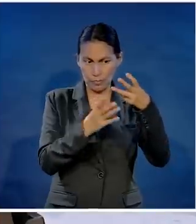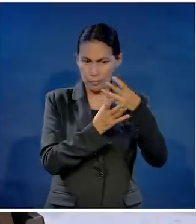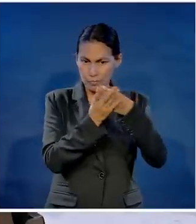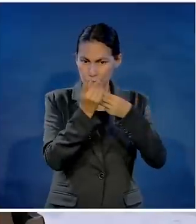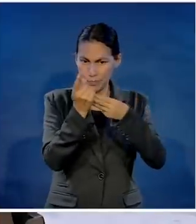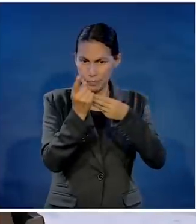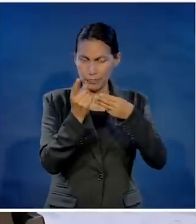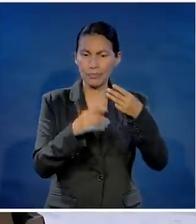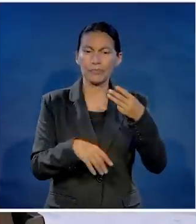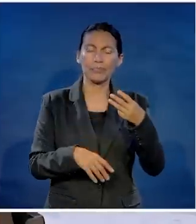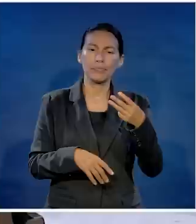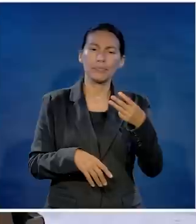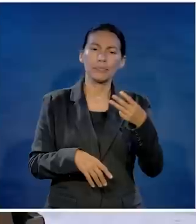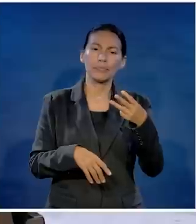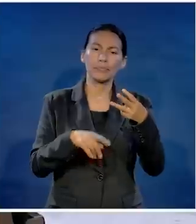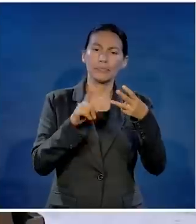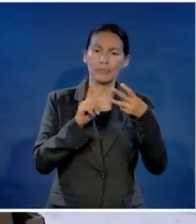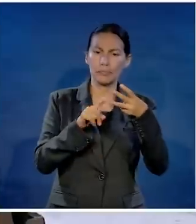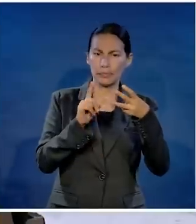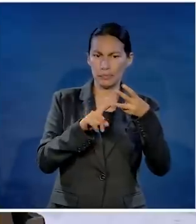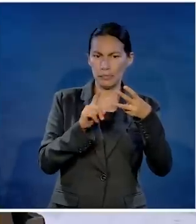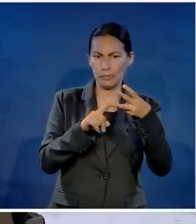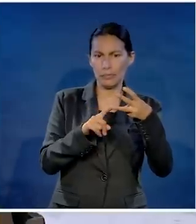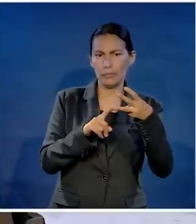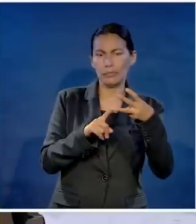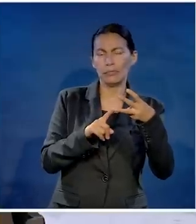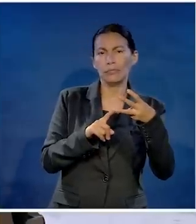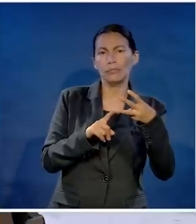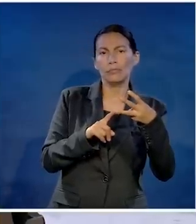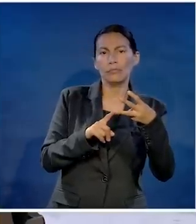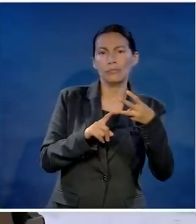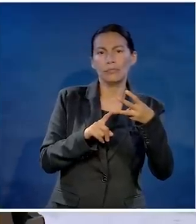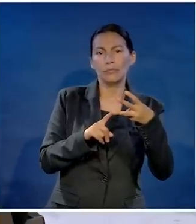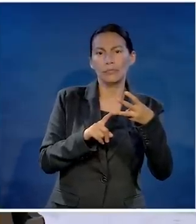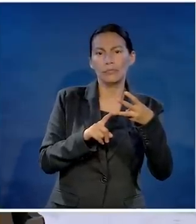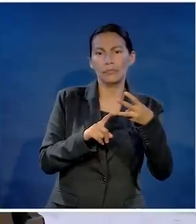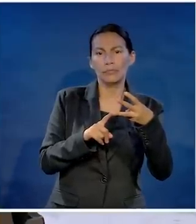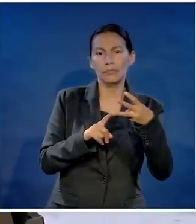cumplirse sin el tercer principio y es este.